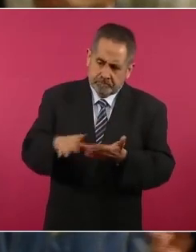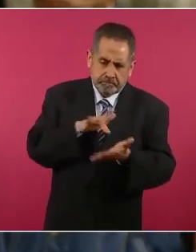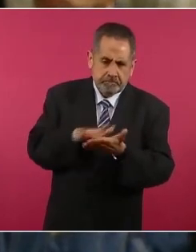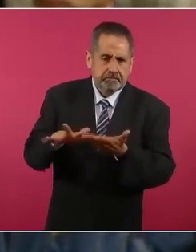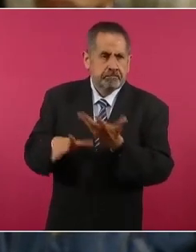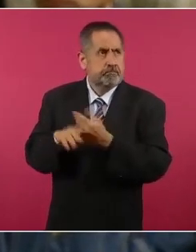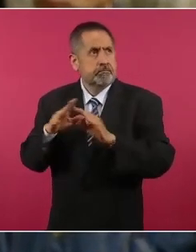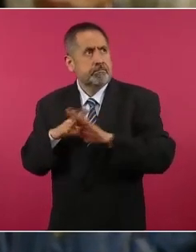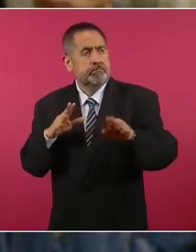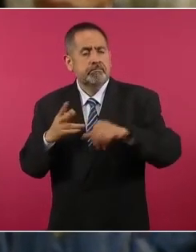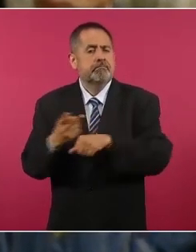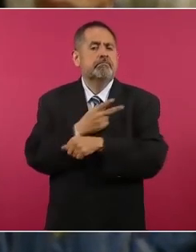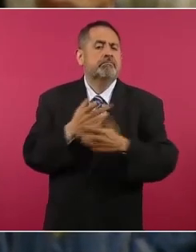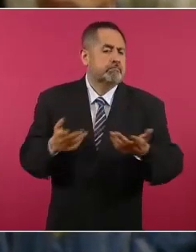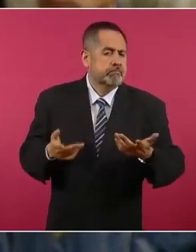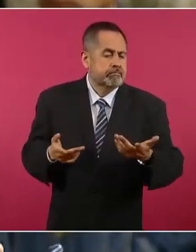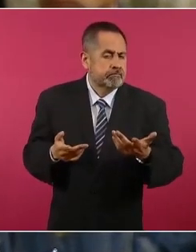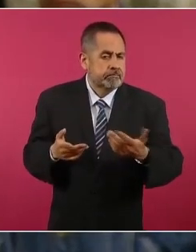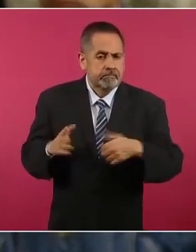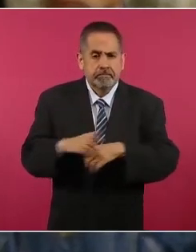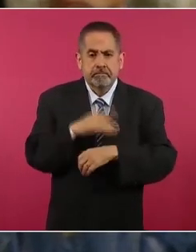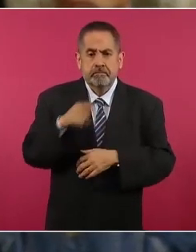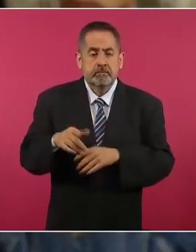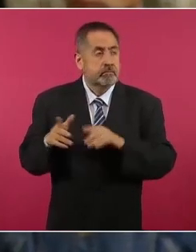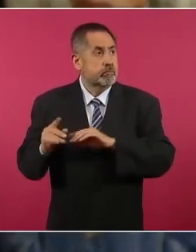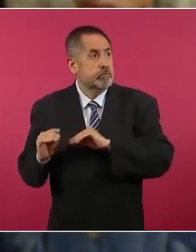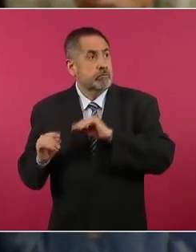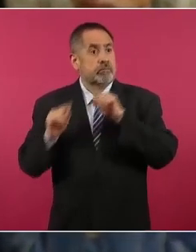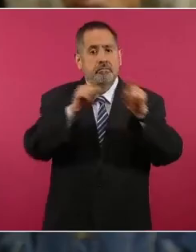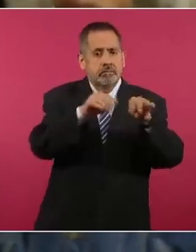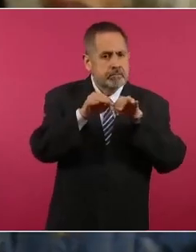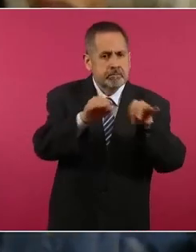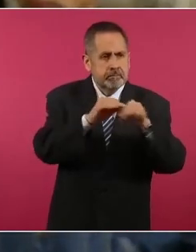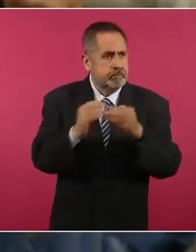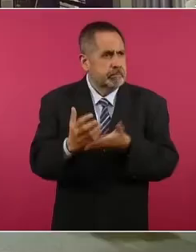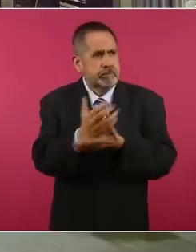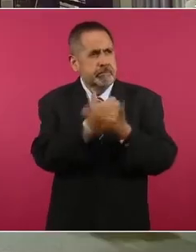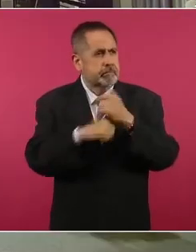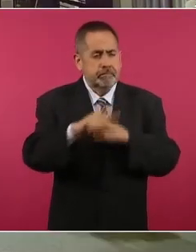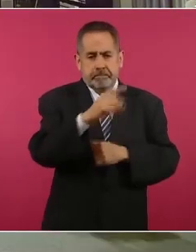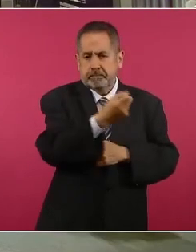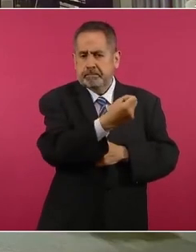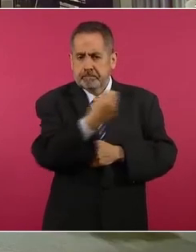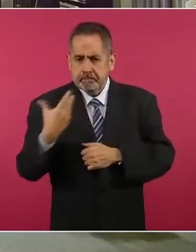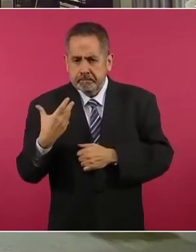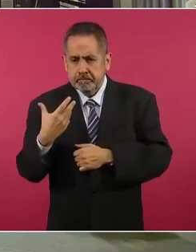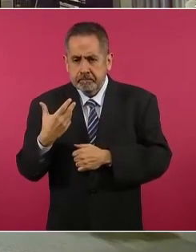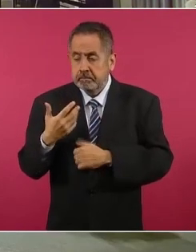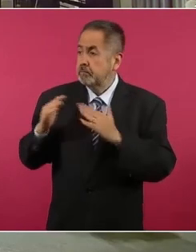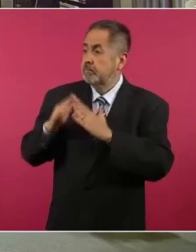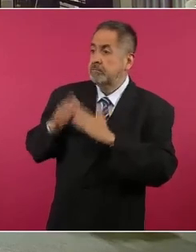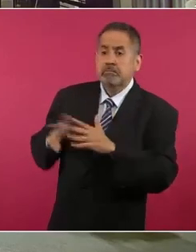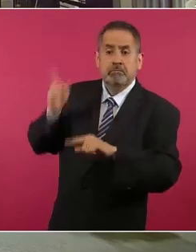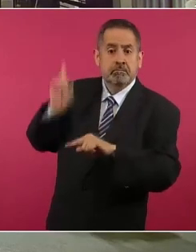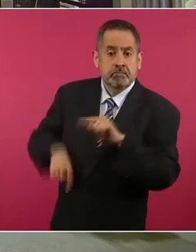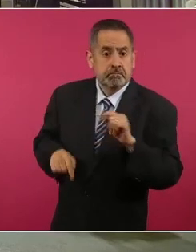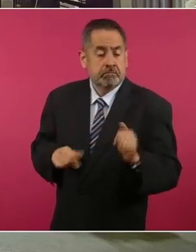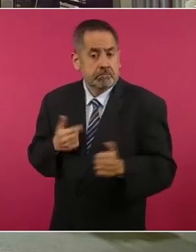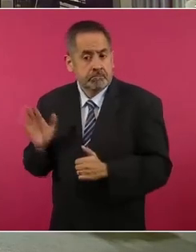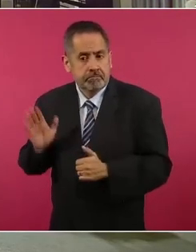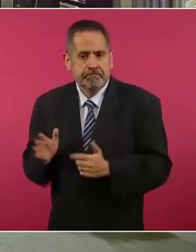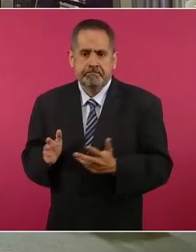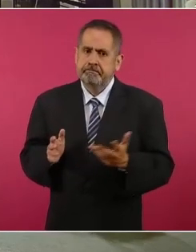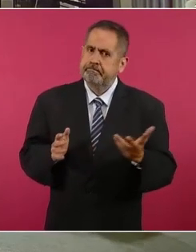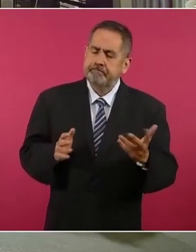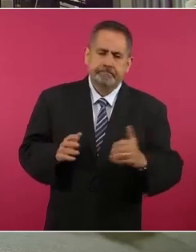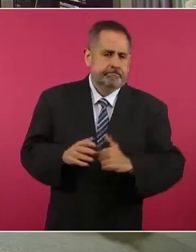migrantes, porque finalmente se van para ganar dinero y resulta que les quitan la vivienda donde viven, presidente. Y